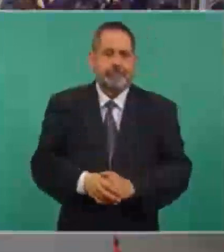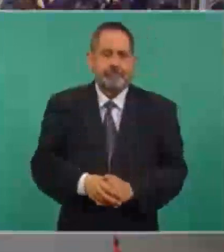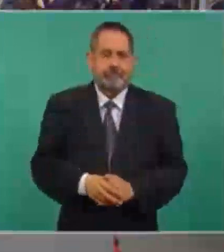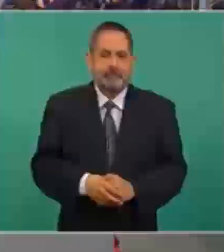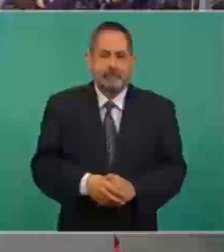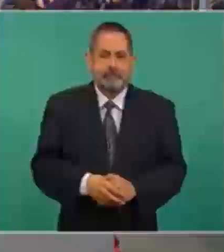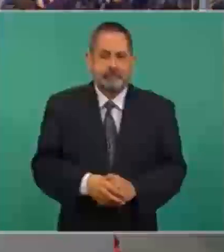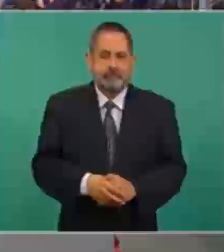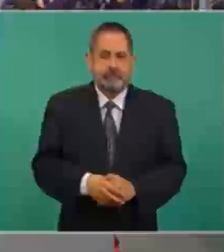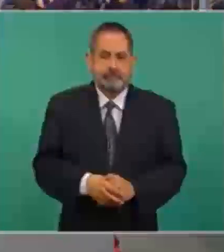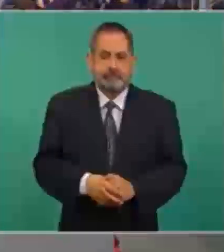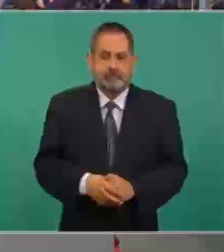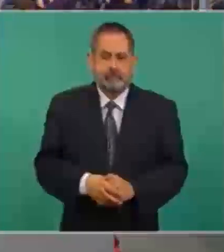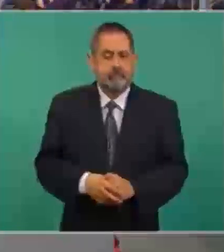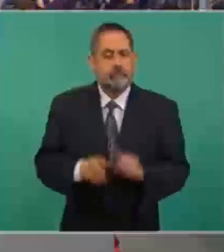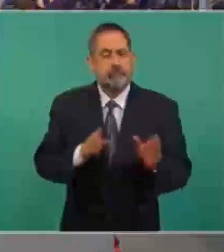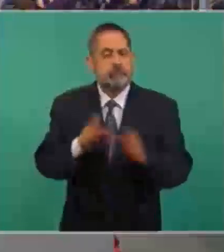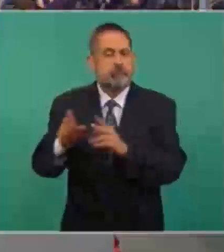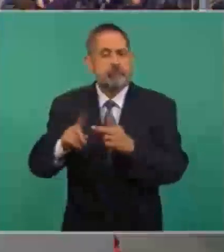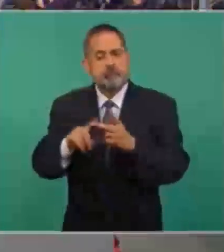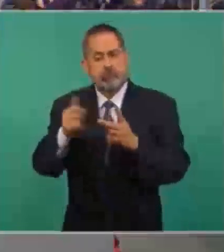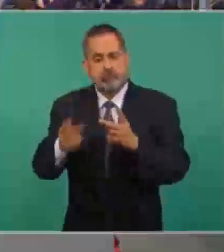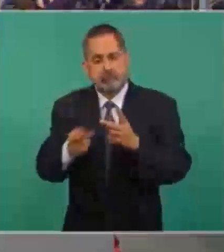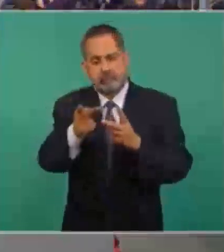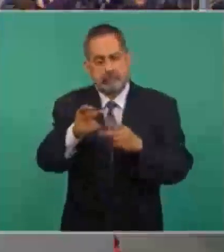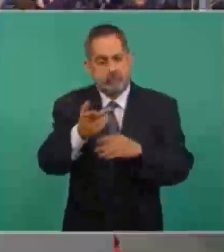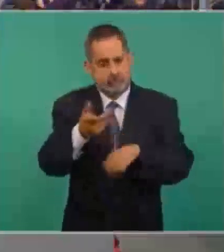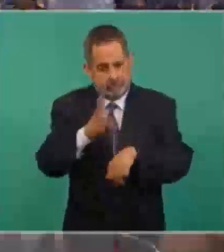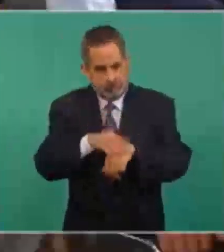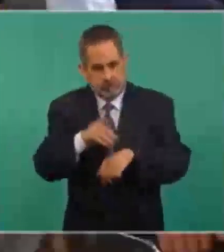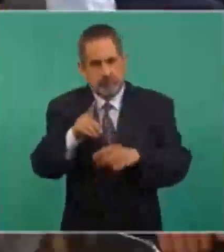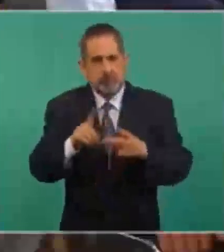Y en otra pregunta, si me lo permite.